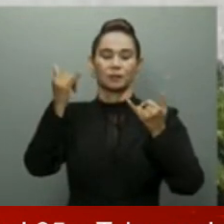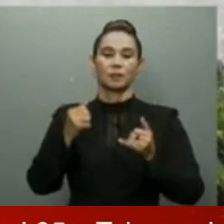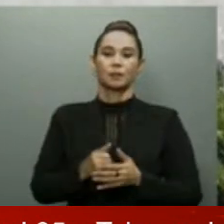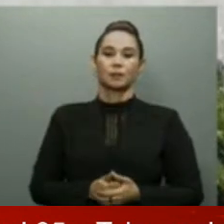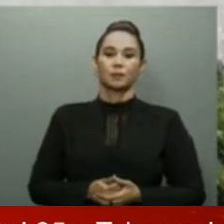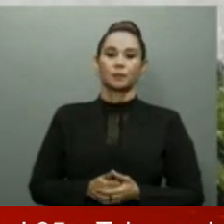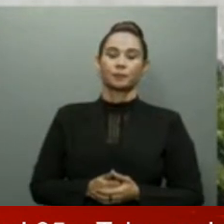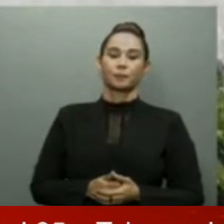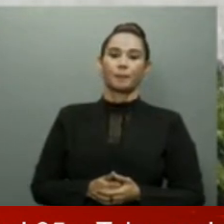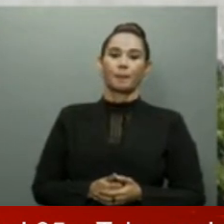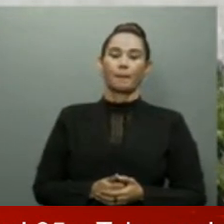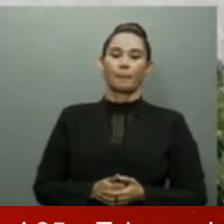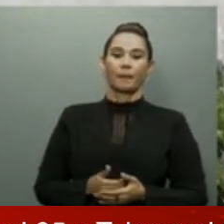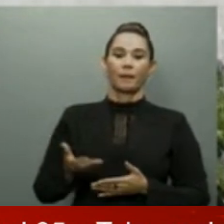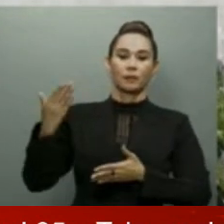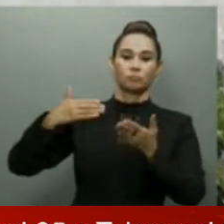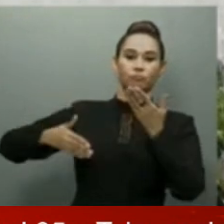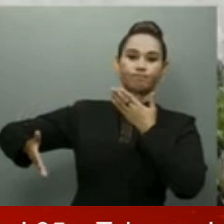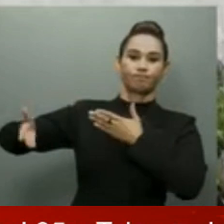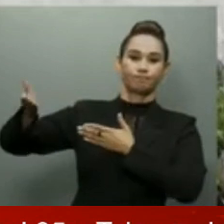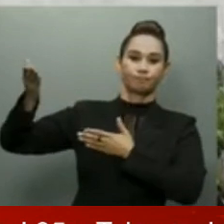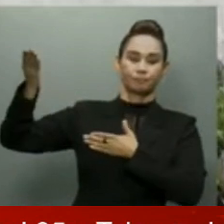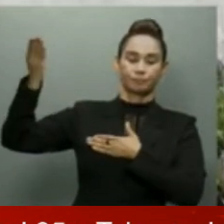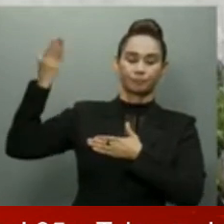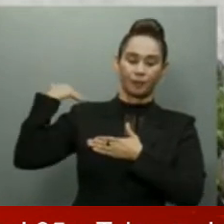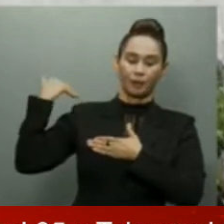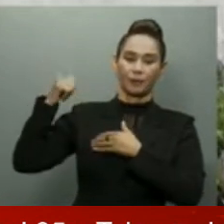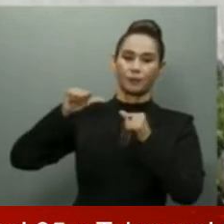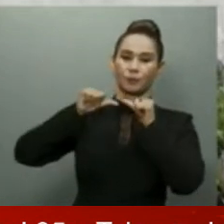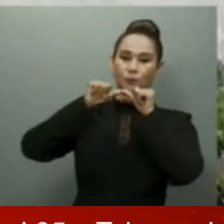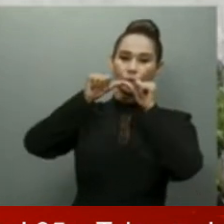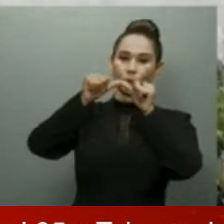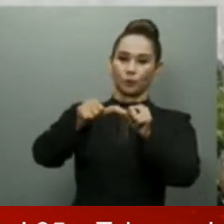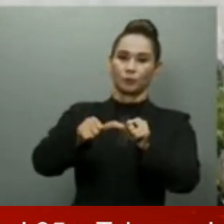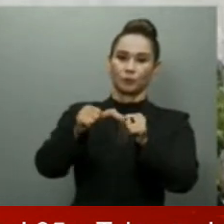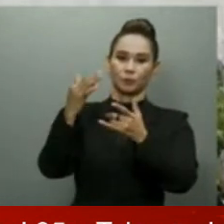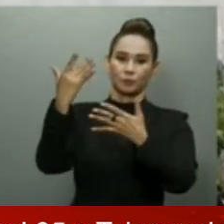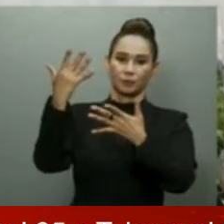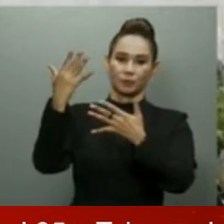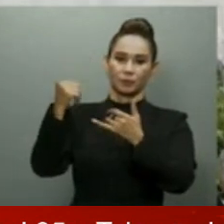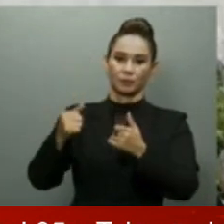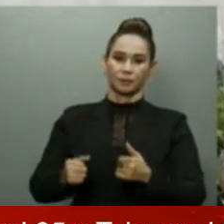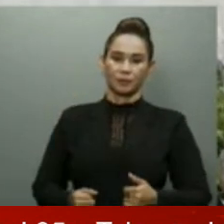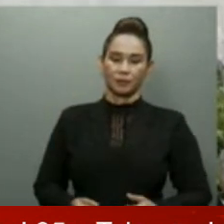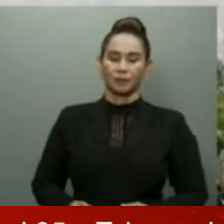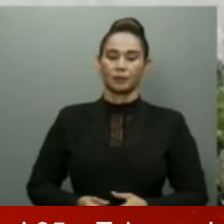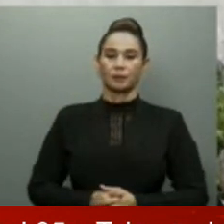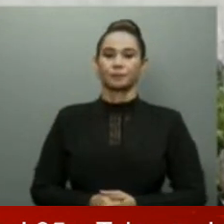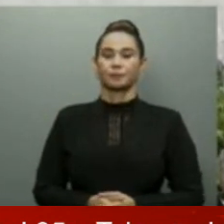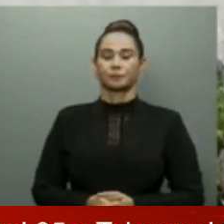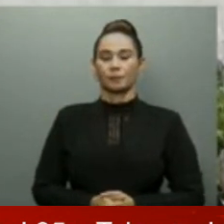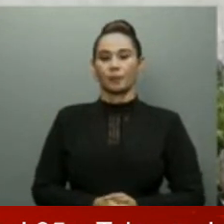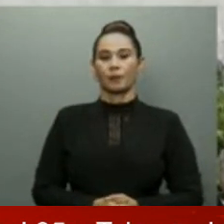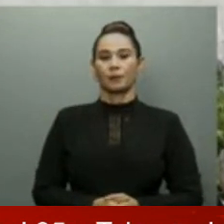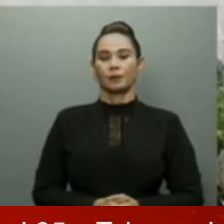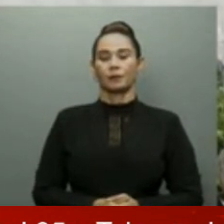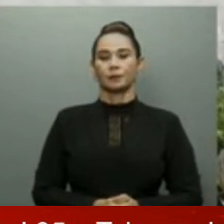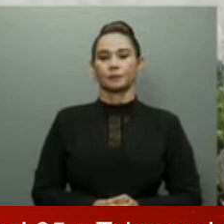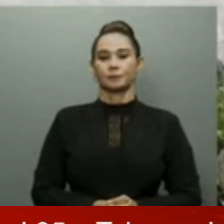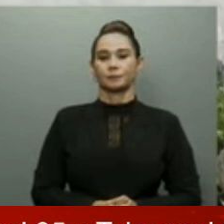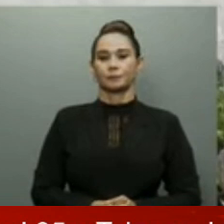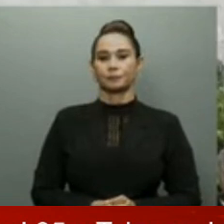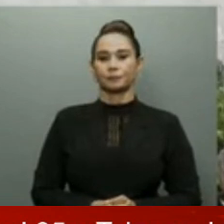décadas siguen aún pendientes. Entre todas las